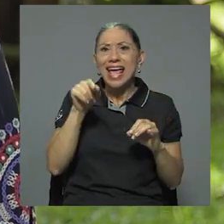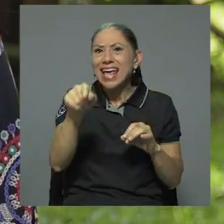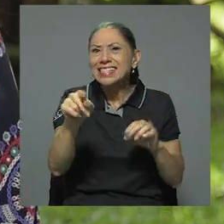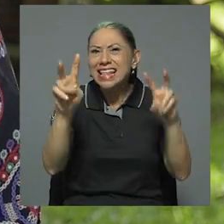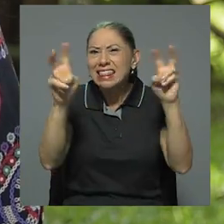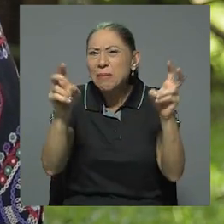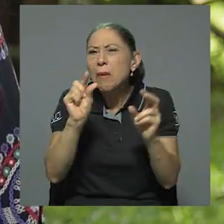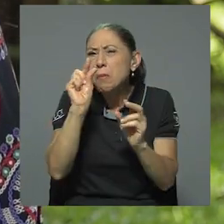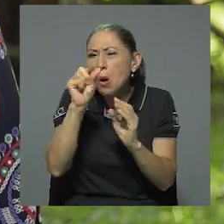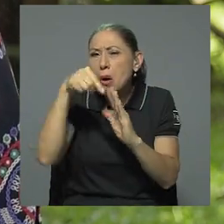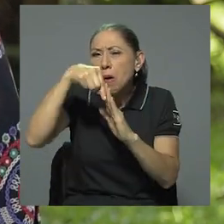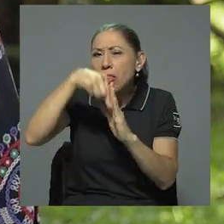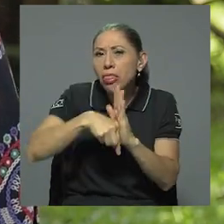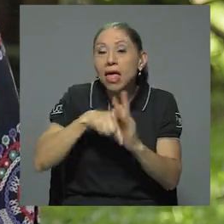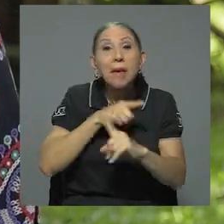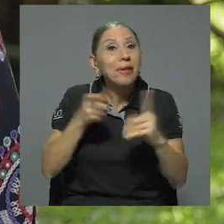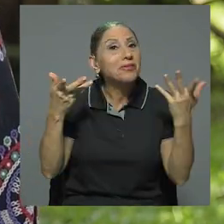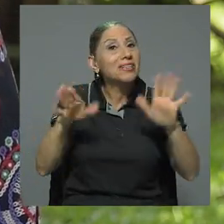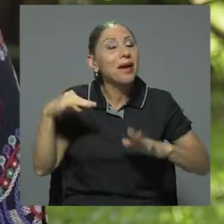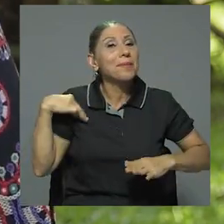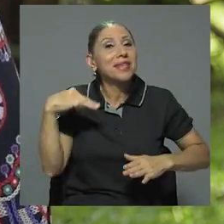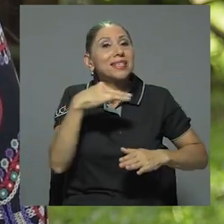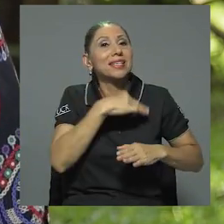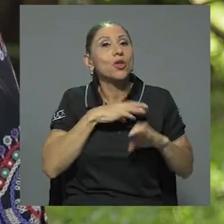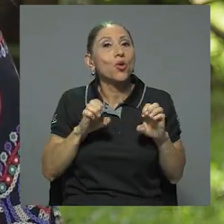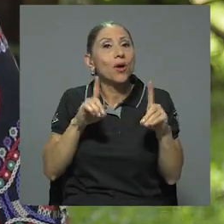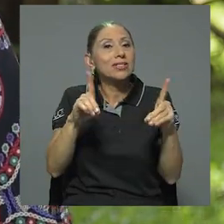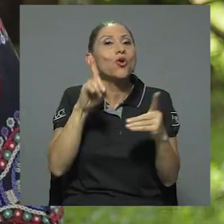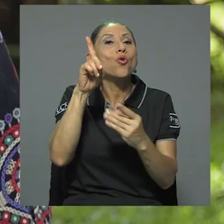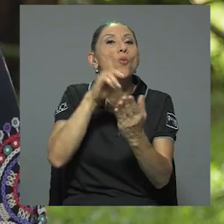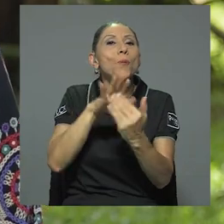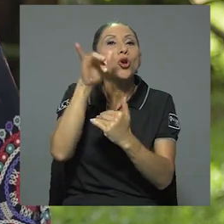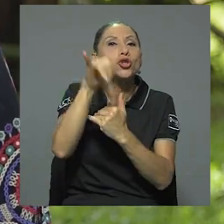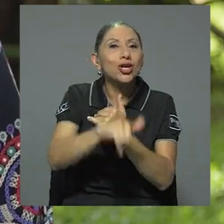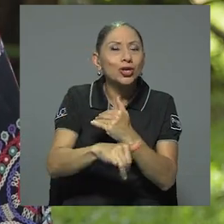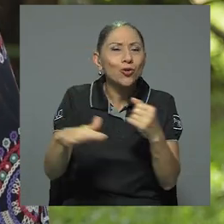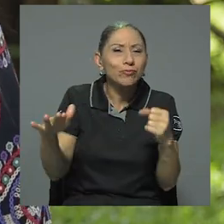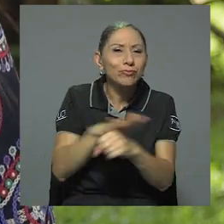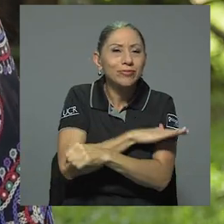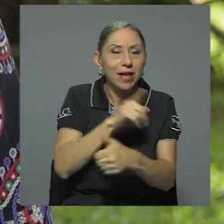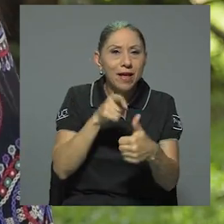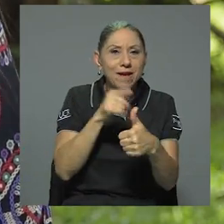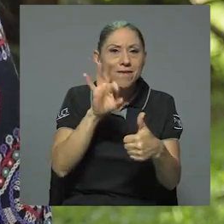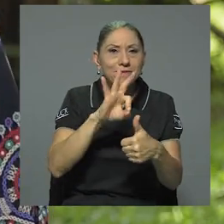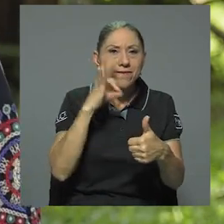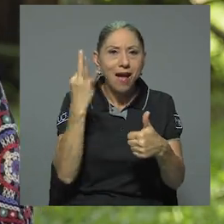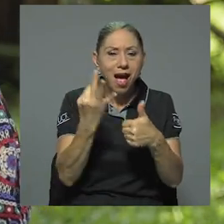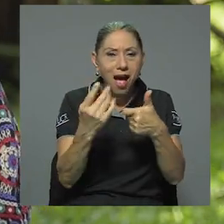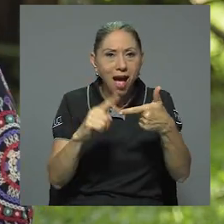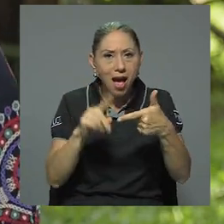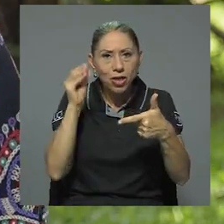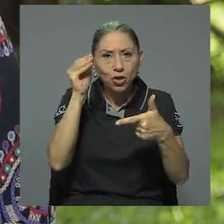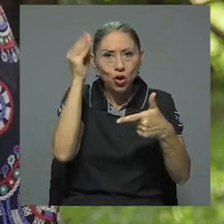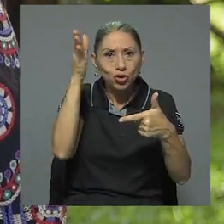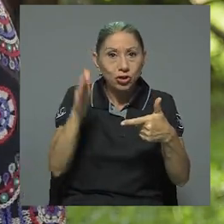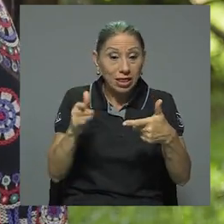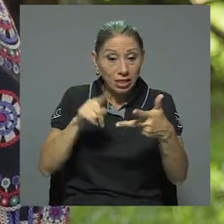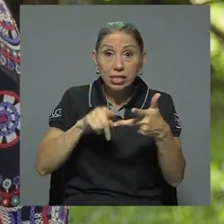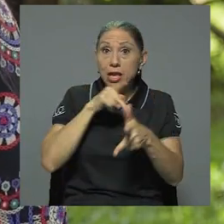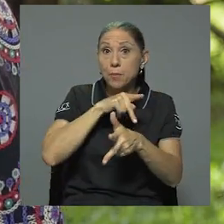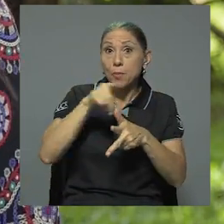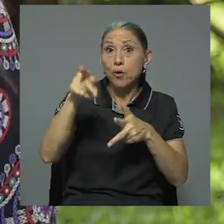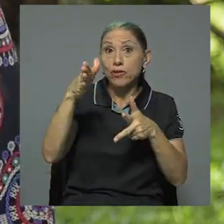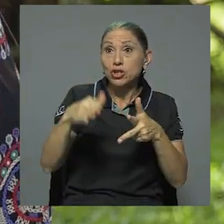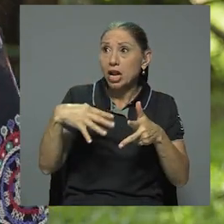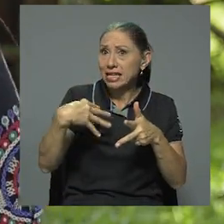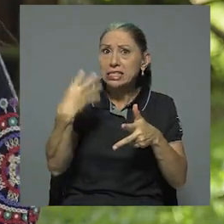Ministerio de Educación ha logrado crear un proyecto integral, un proceso donde participan las familias, los docentes, incluso profesionales